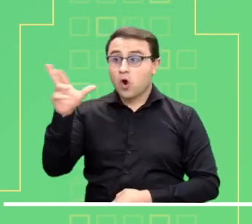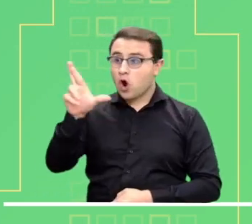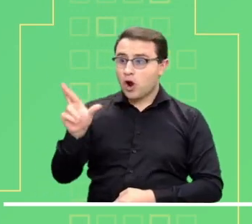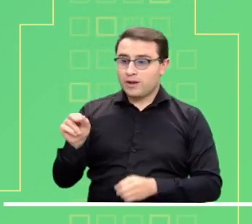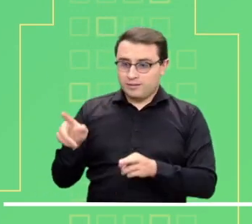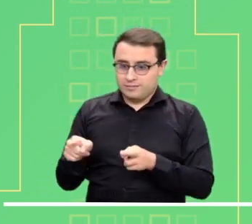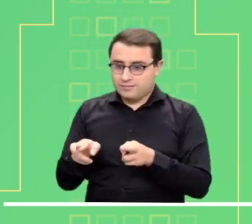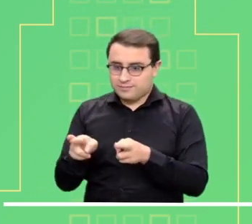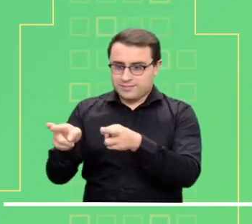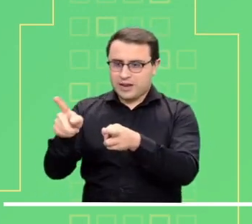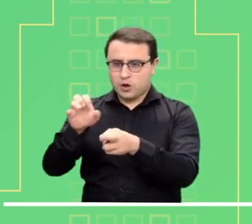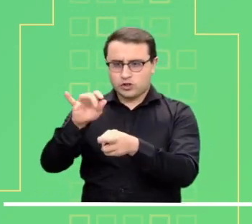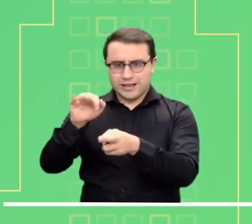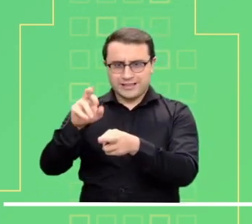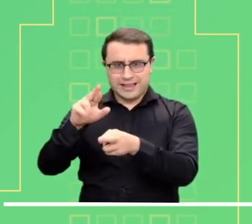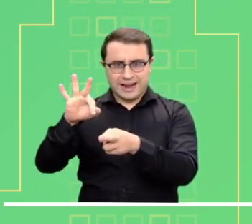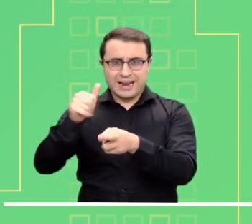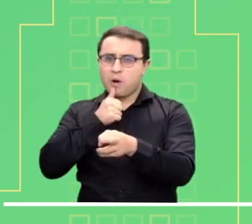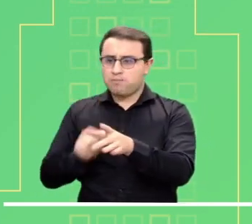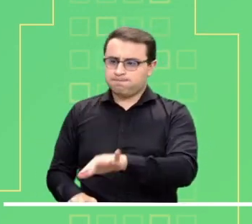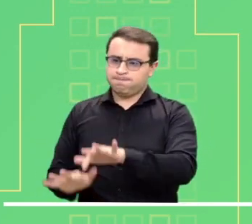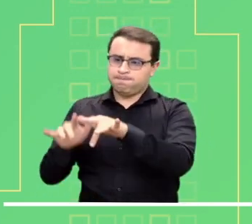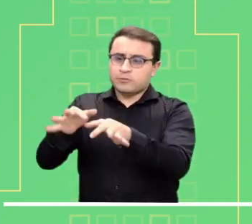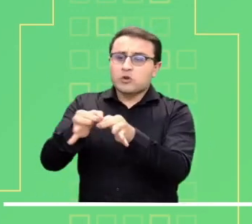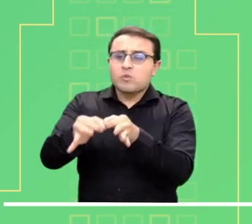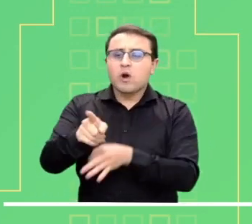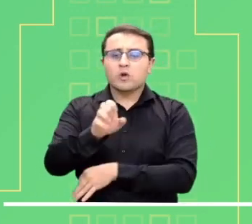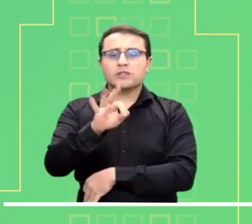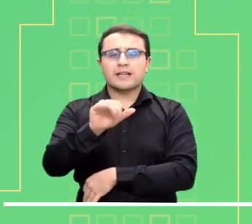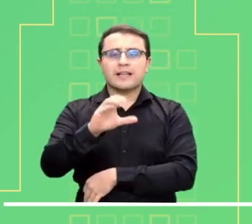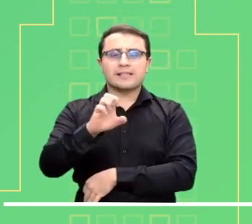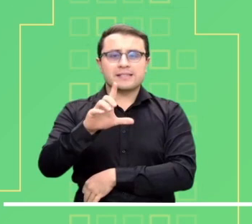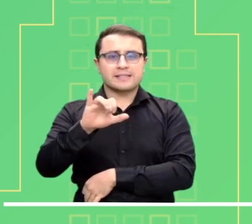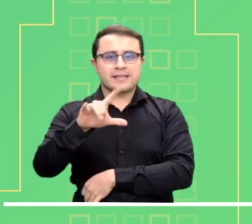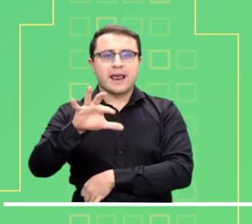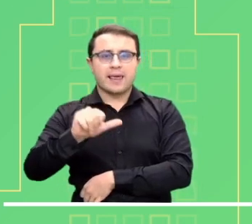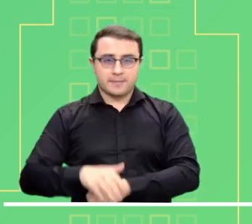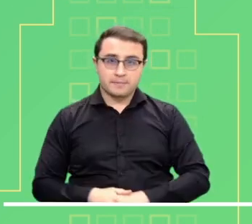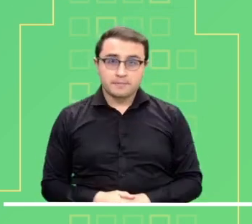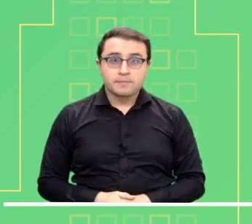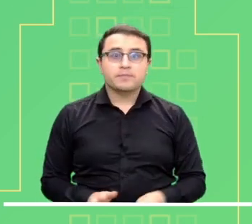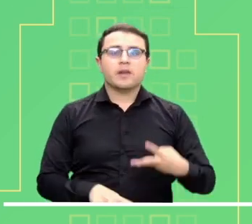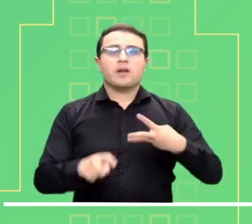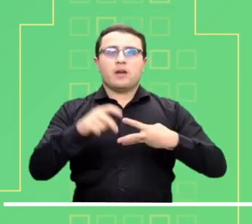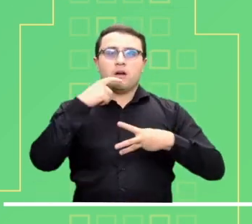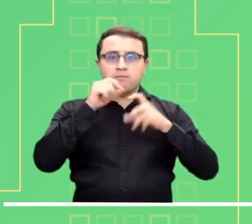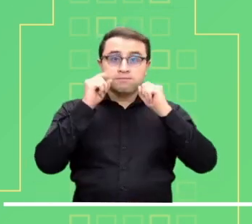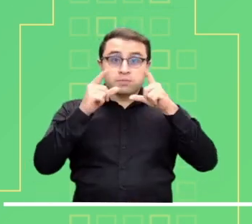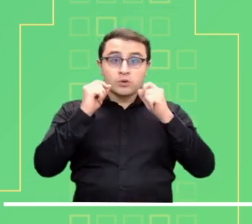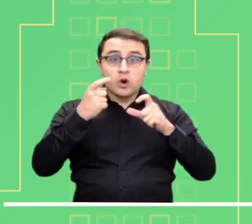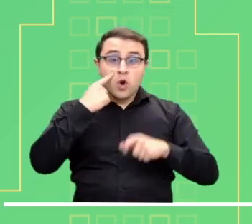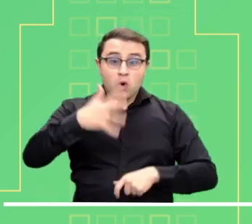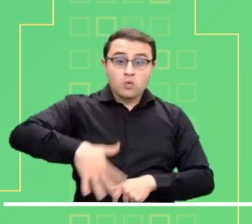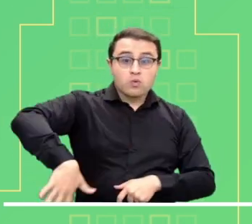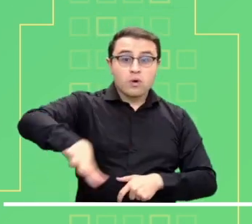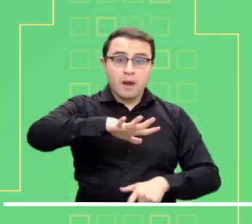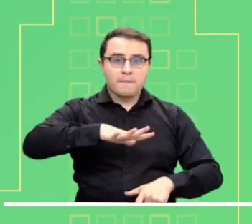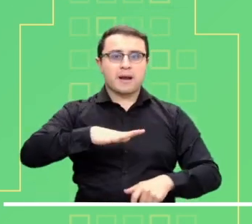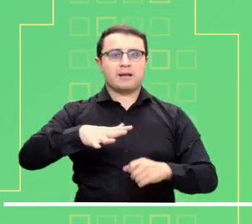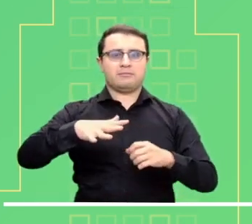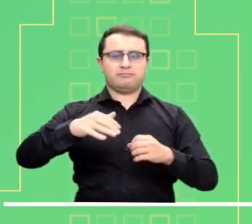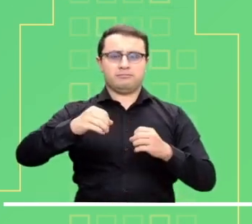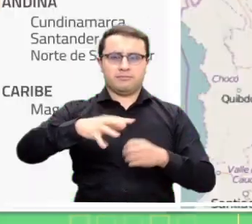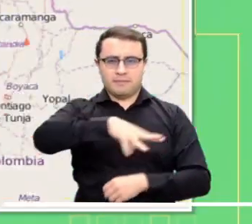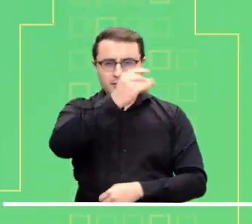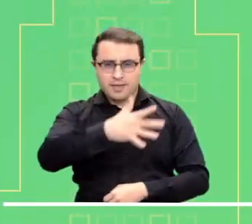Putumayo entre los municipios de Puerto Asís y Puerto Leguizamo. Risaralda reporta avenida torrencial de la quebrada Santa Rita a la altura del corregimiento